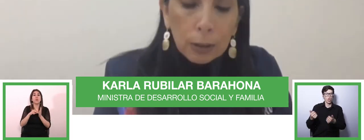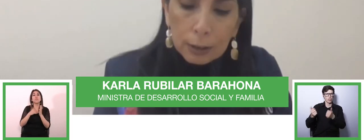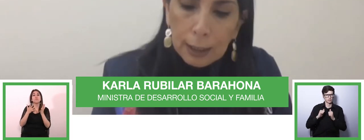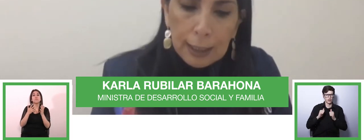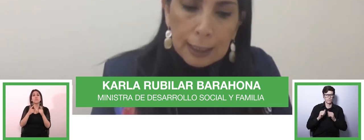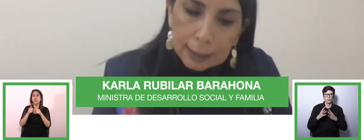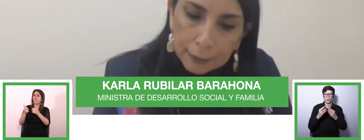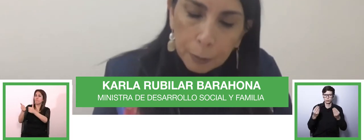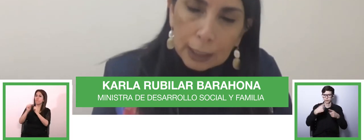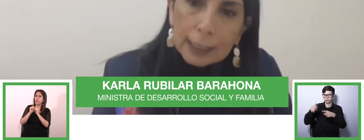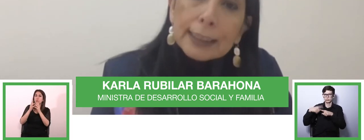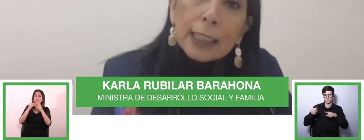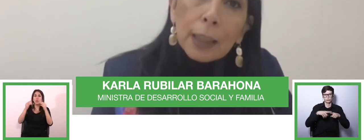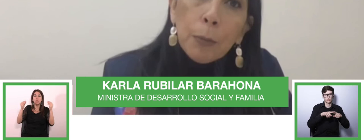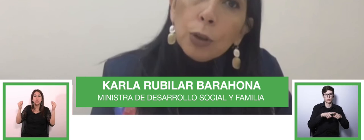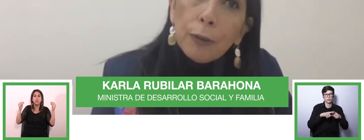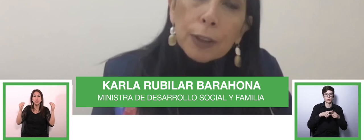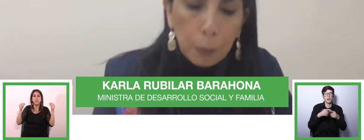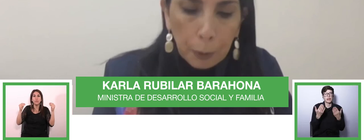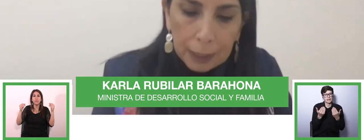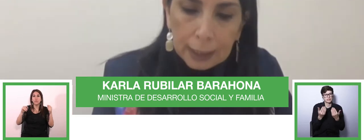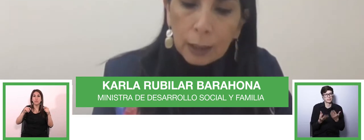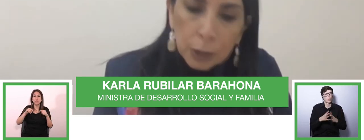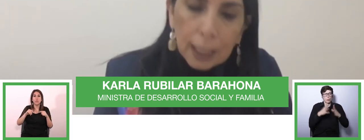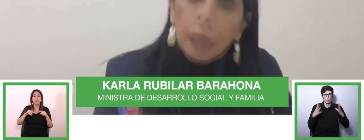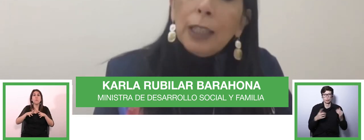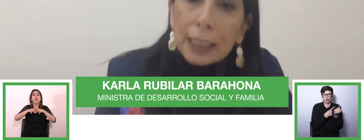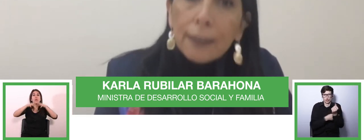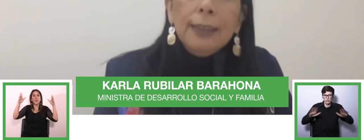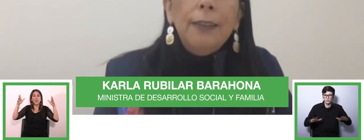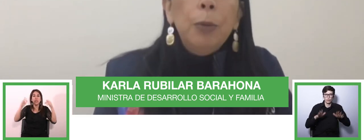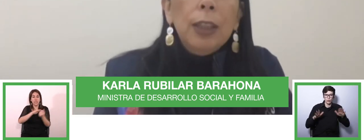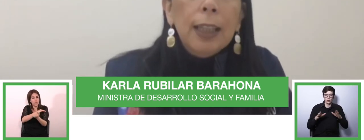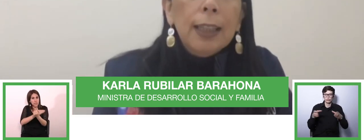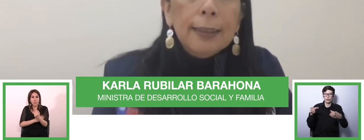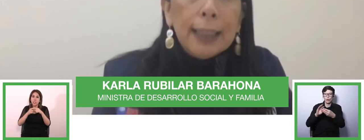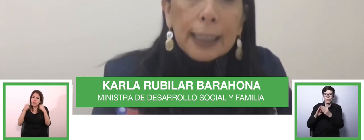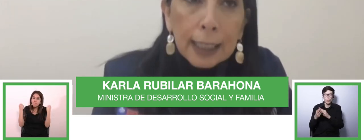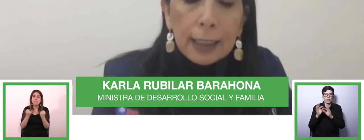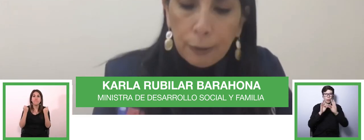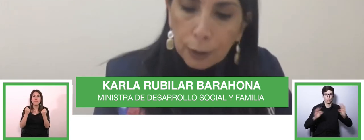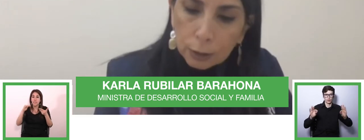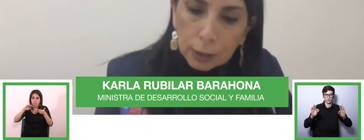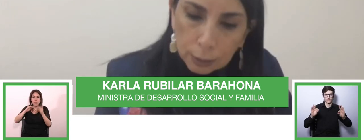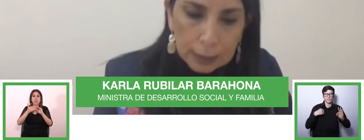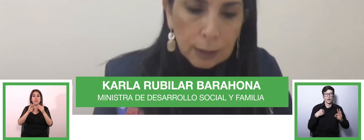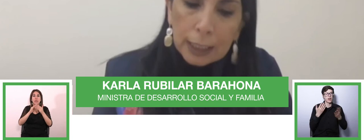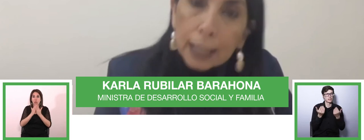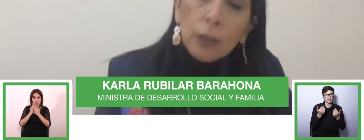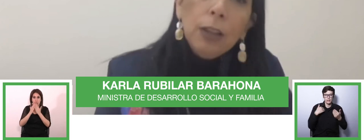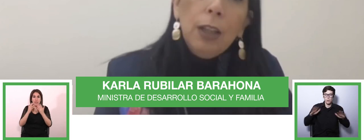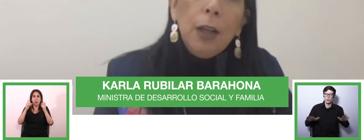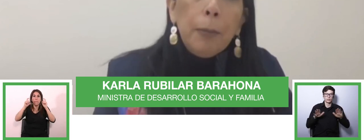variados sabemos que exigen muchos esfuerzos por parte de la comunidad educativa sabemos que se requieren esfuerzos que son